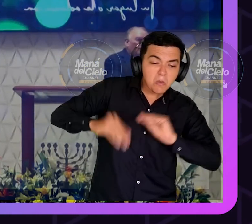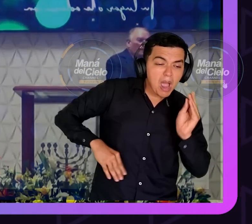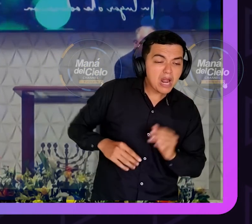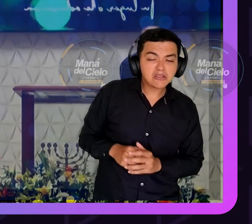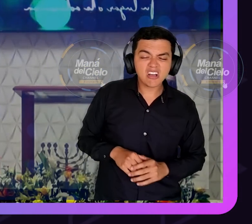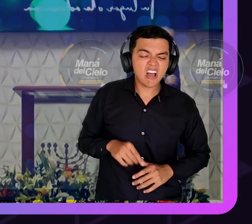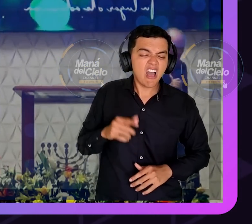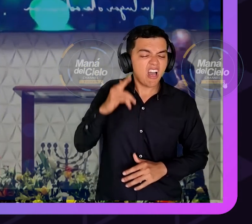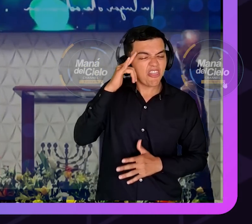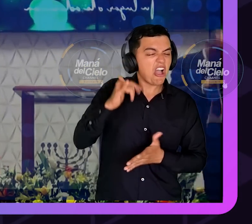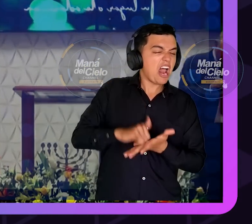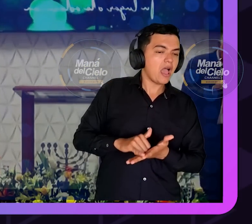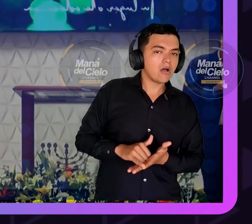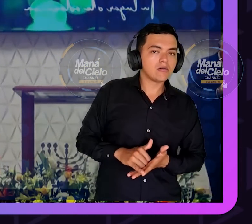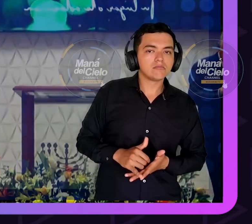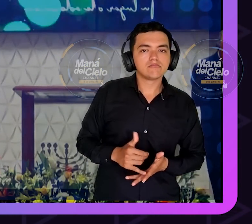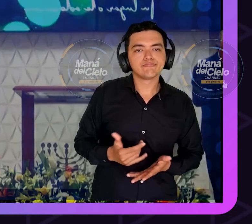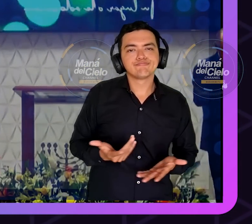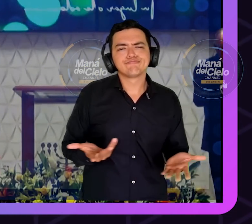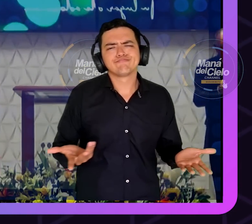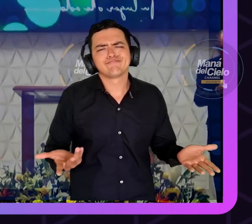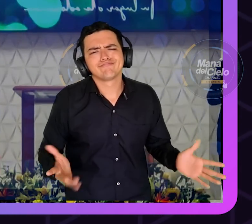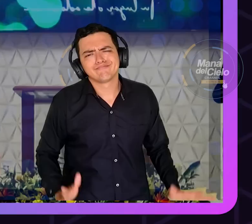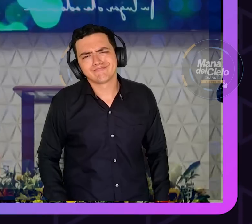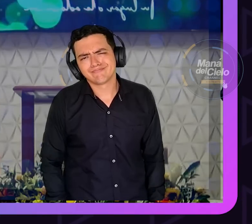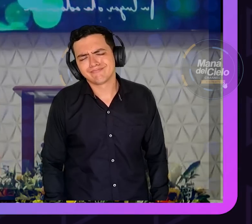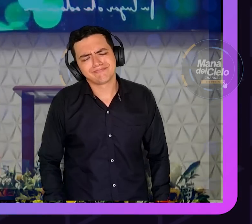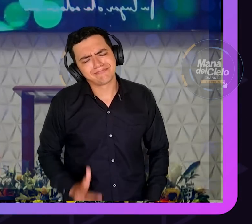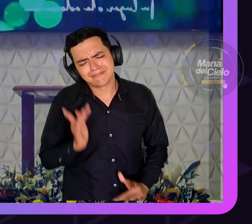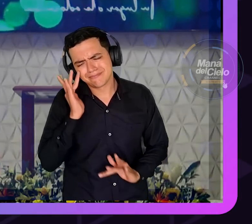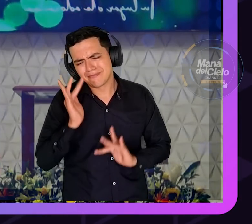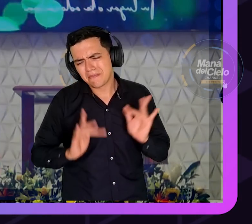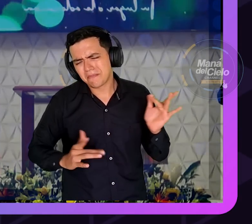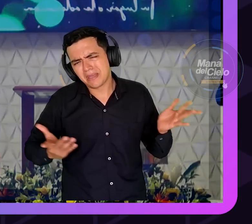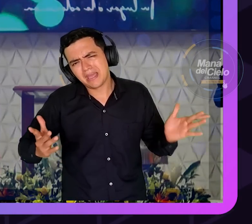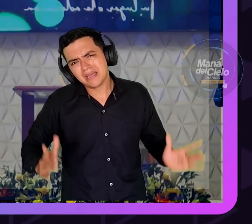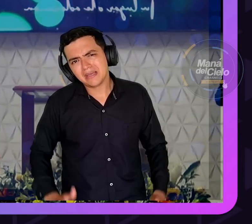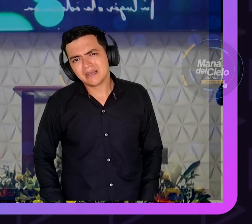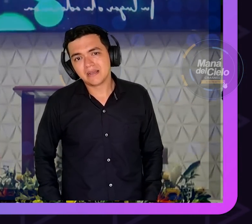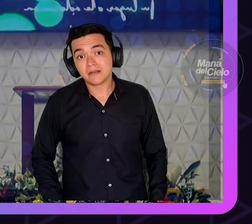cosa que es irrenunciable y es la manifestación del poder de Dios